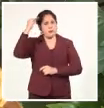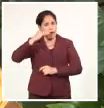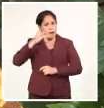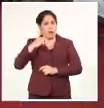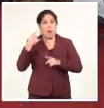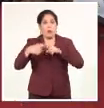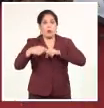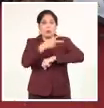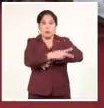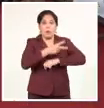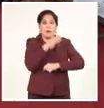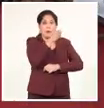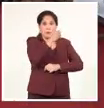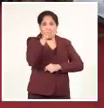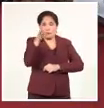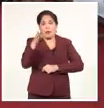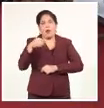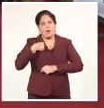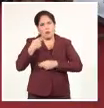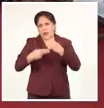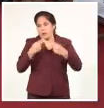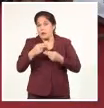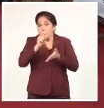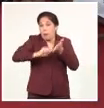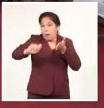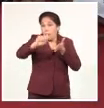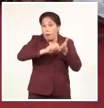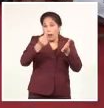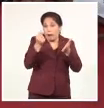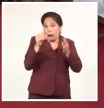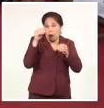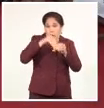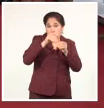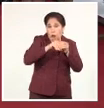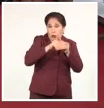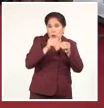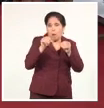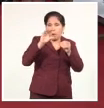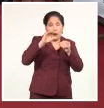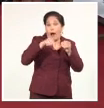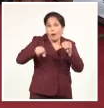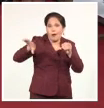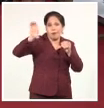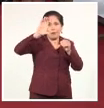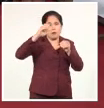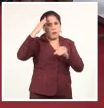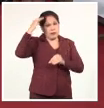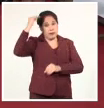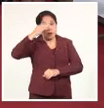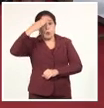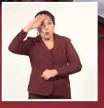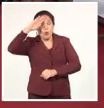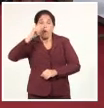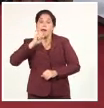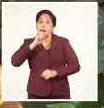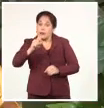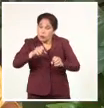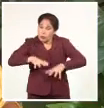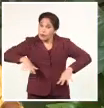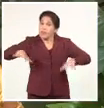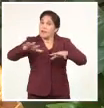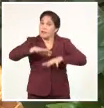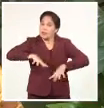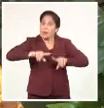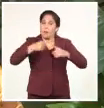La alta funcionaria del organismo multilateral reconoció además cuánto hace Cuba en medio de situaciones complejas